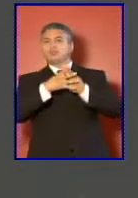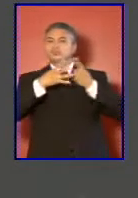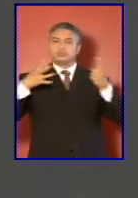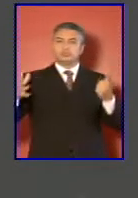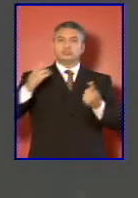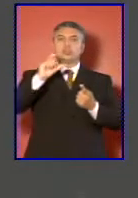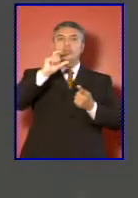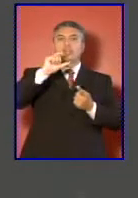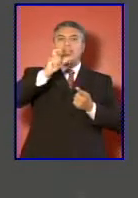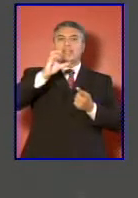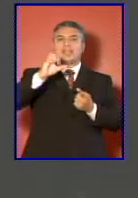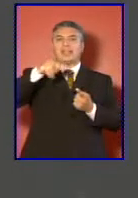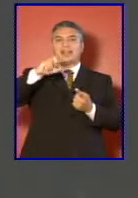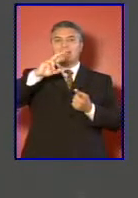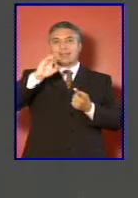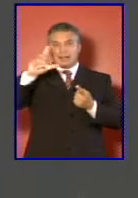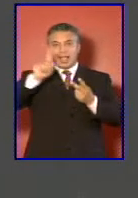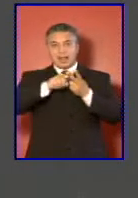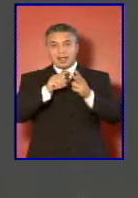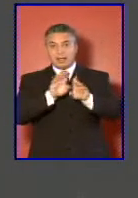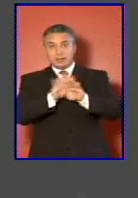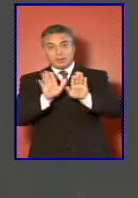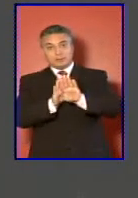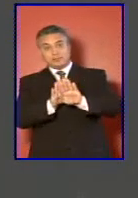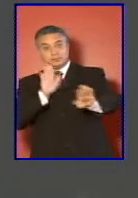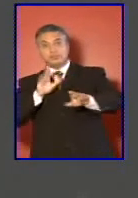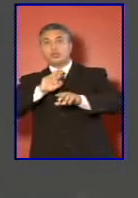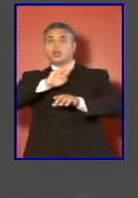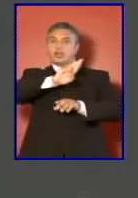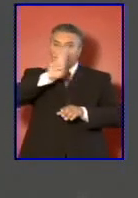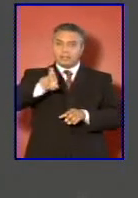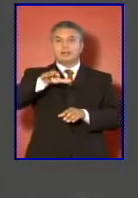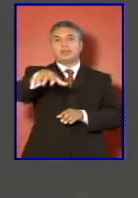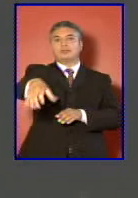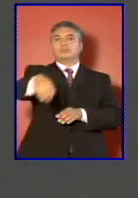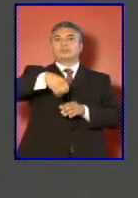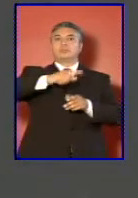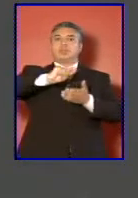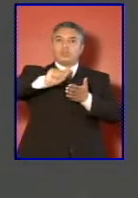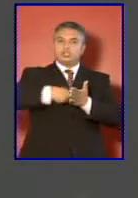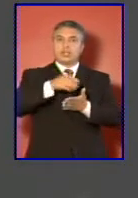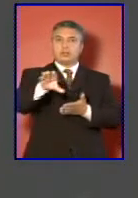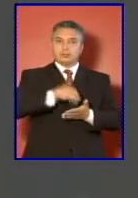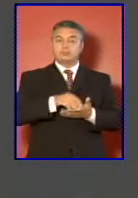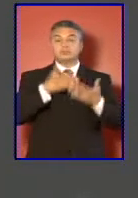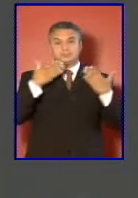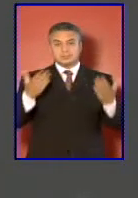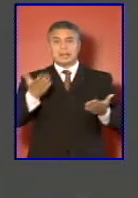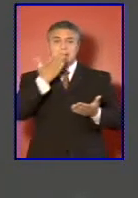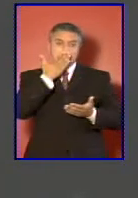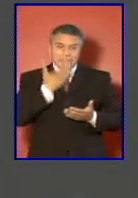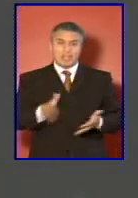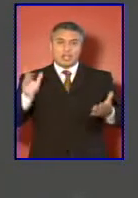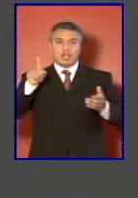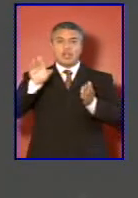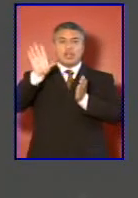recontratados en las fuerzas armadas. La idea es sincerar esto, copiar experiencias